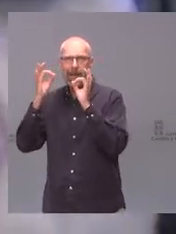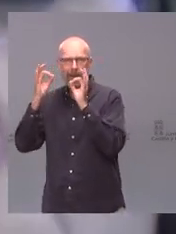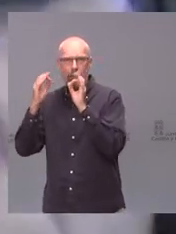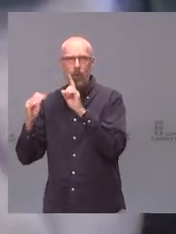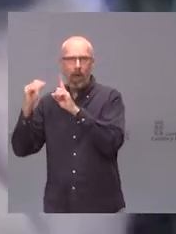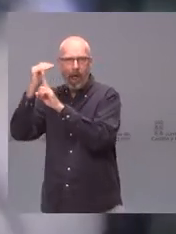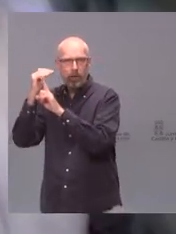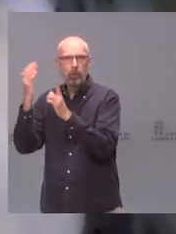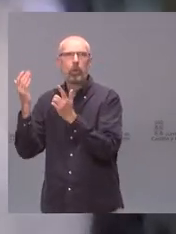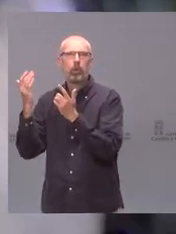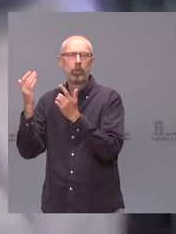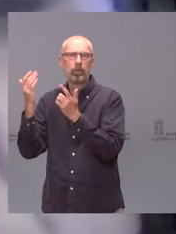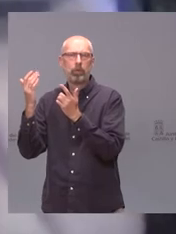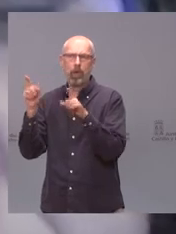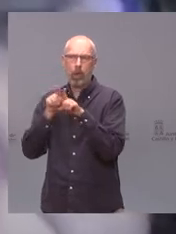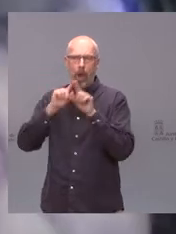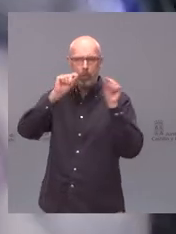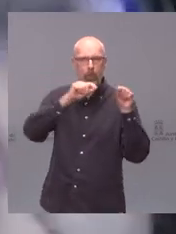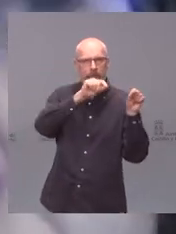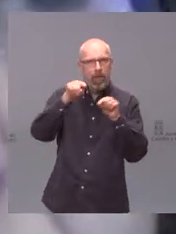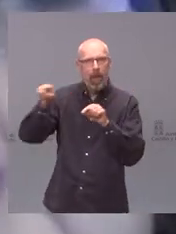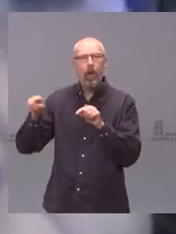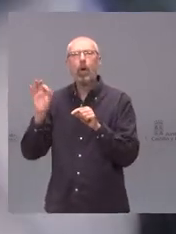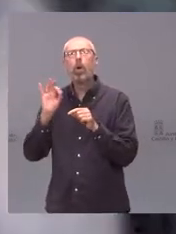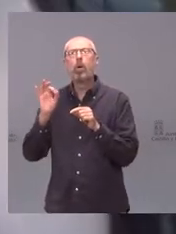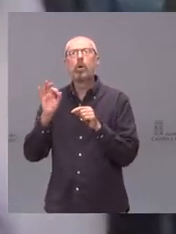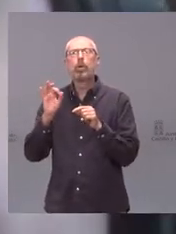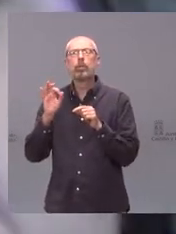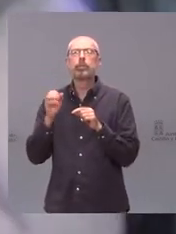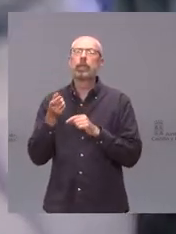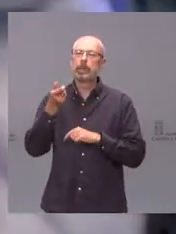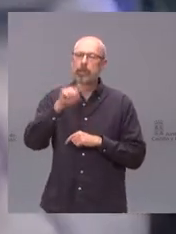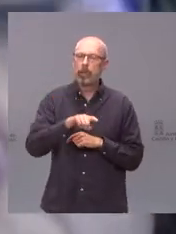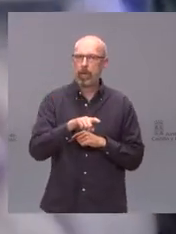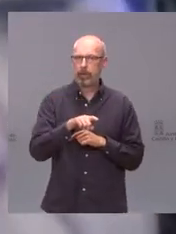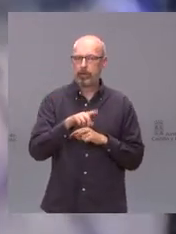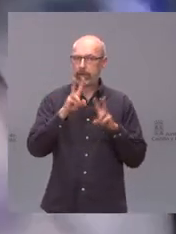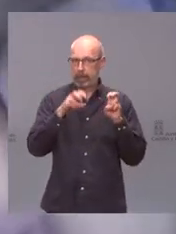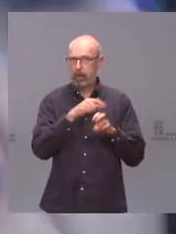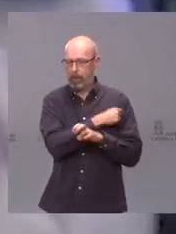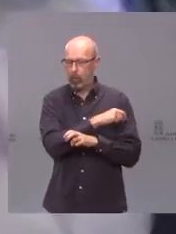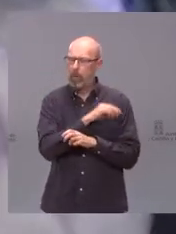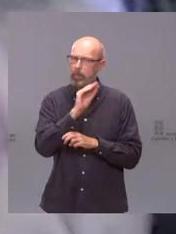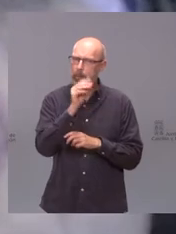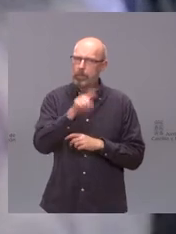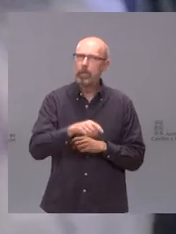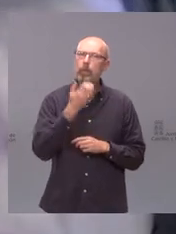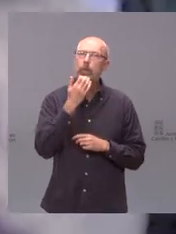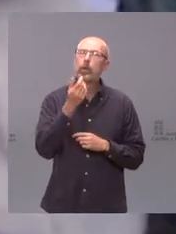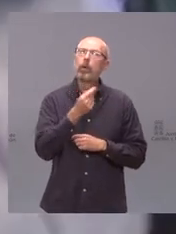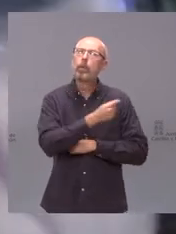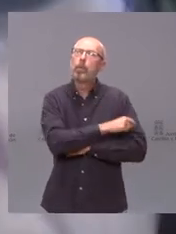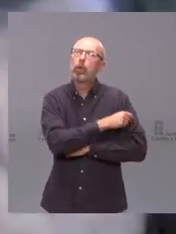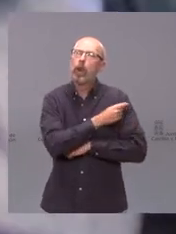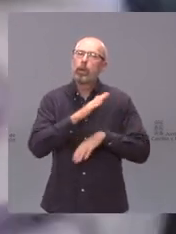viendo en otras provincias. Y luego, otra relacionada con la vacunación, para cuándo la vacunación para